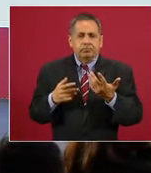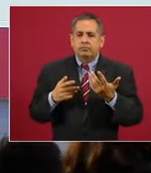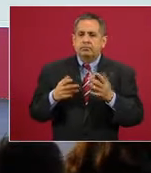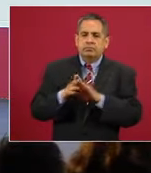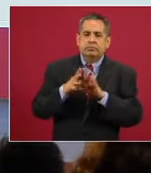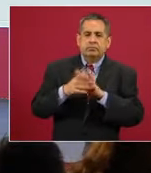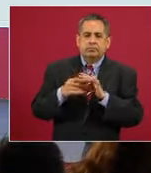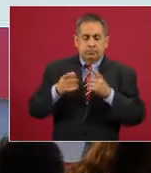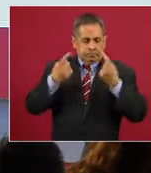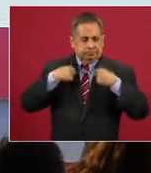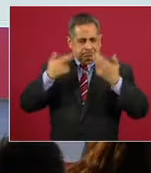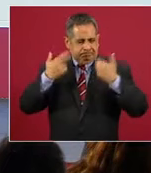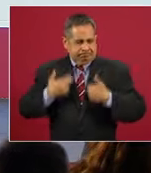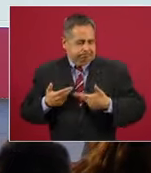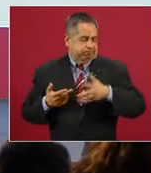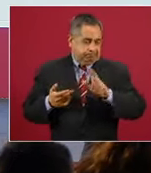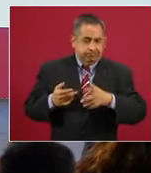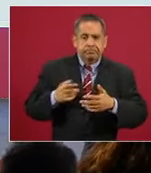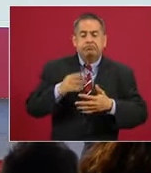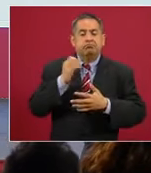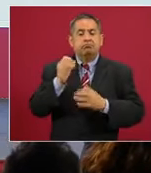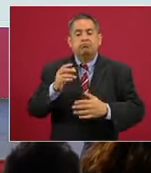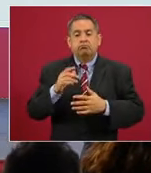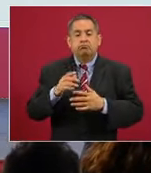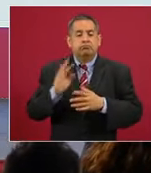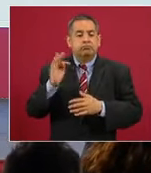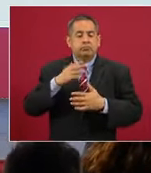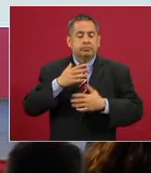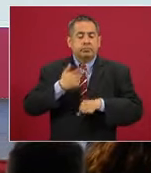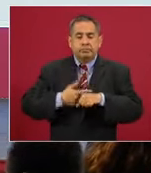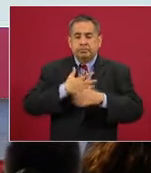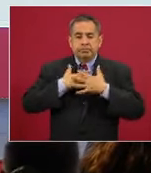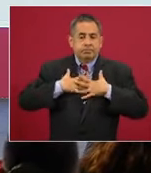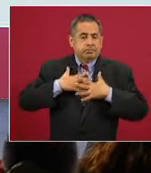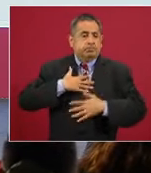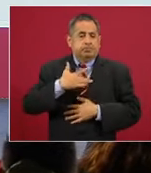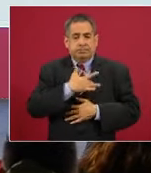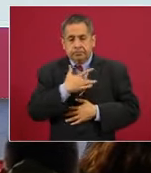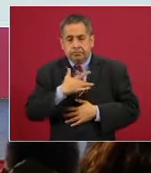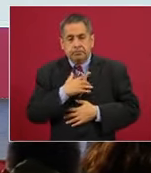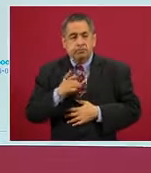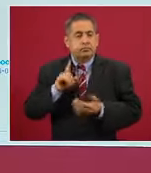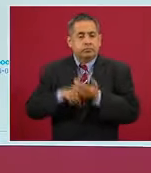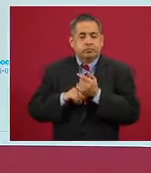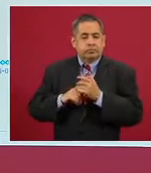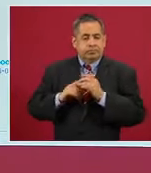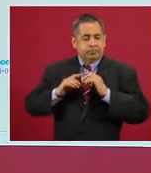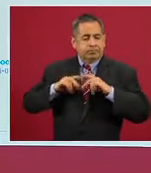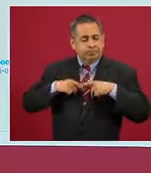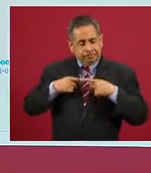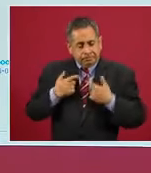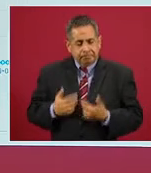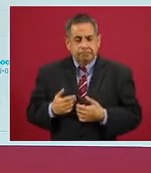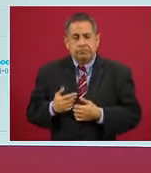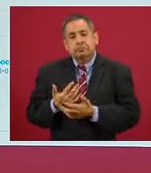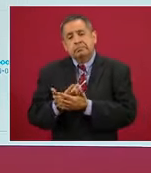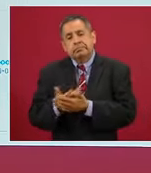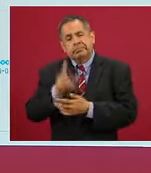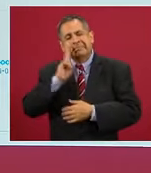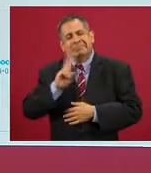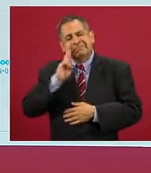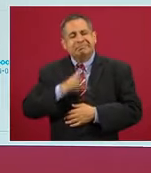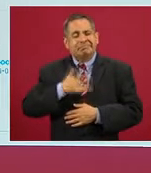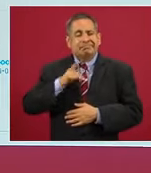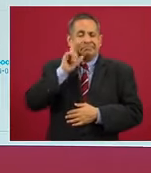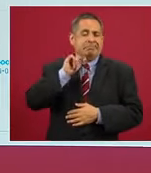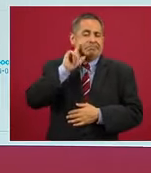además de causa de muchos males, o enfermedad pulmonar o cardíaca crónica o inmunosupresión, no se espere. No